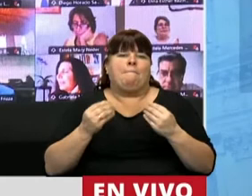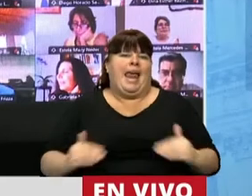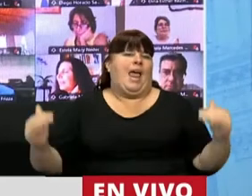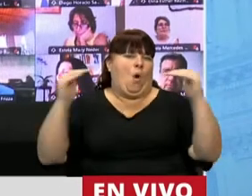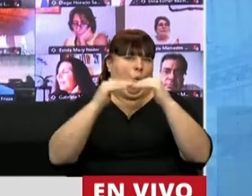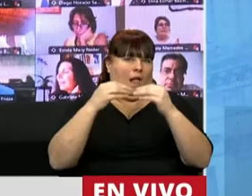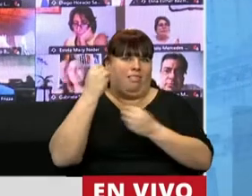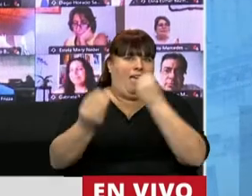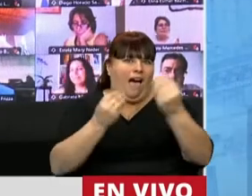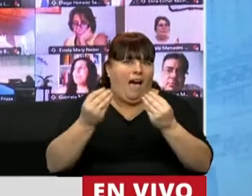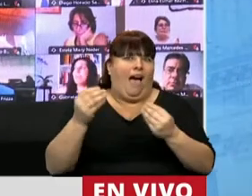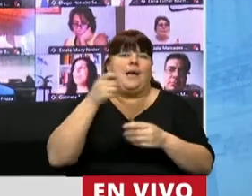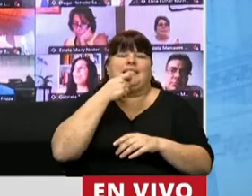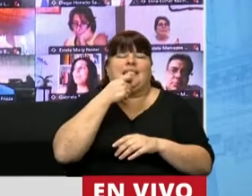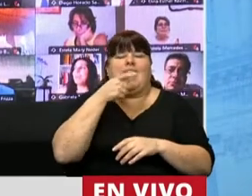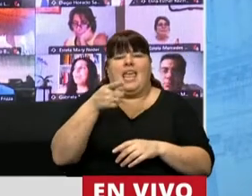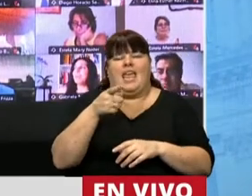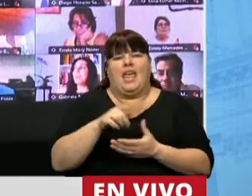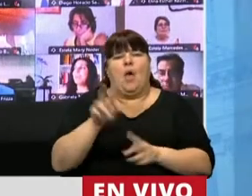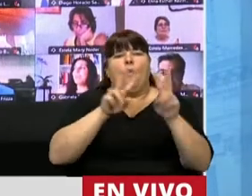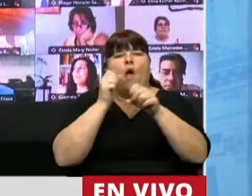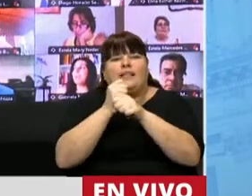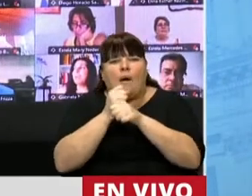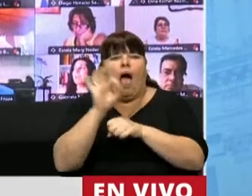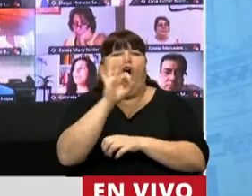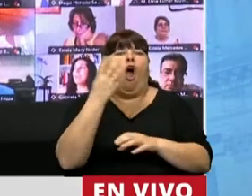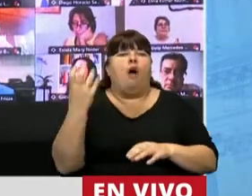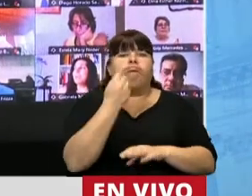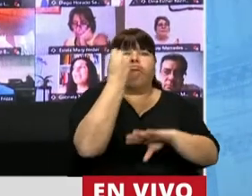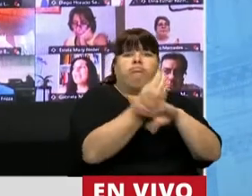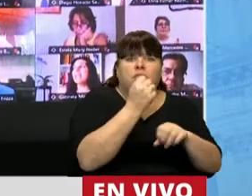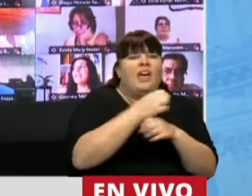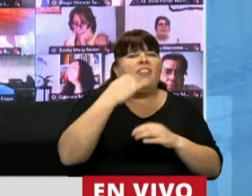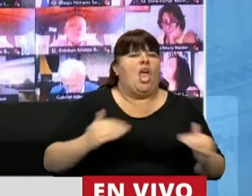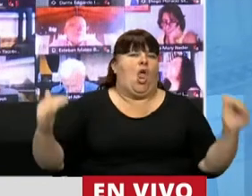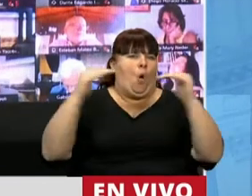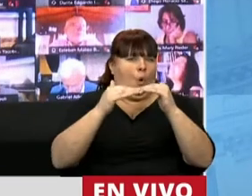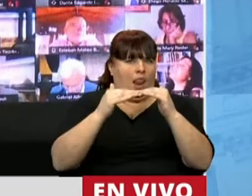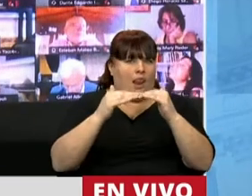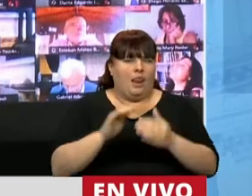igualdad de oportunidades al momento de buscar o conseguir un empleo.